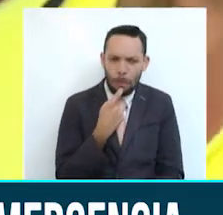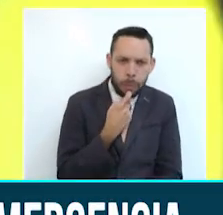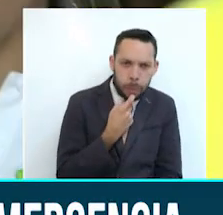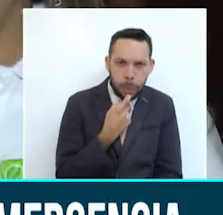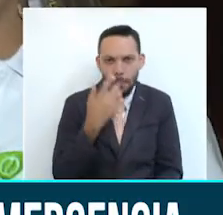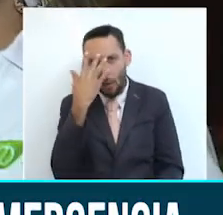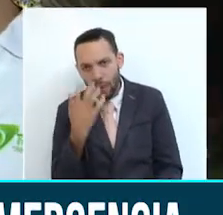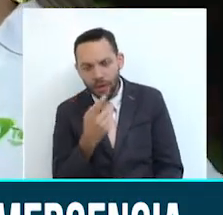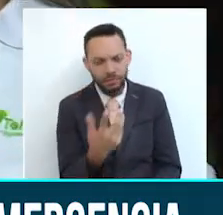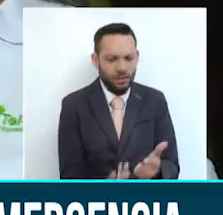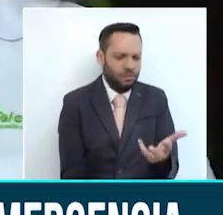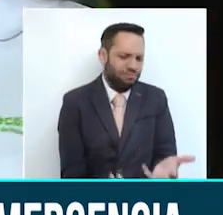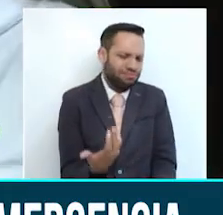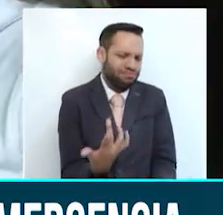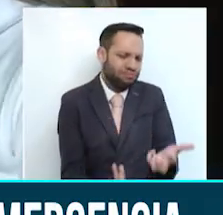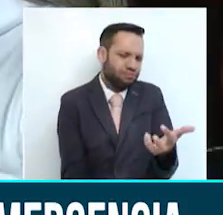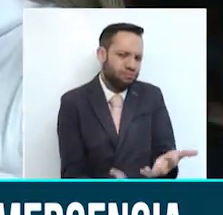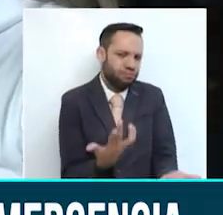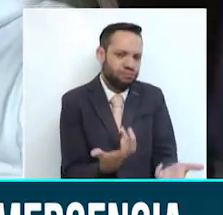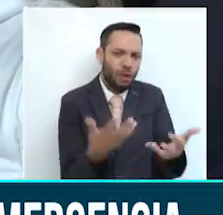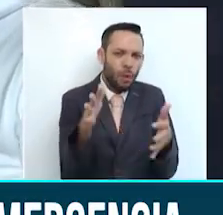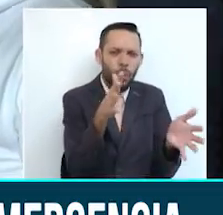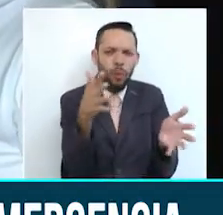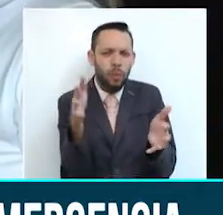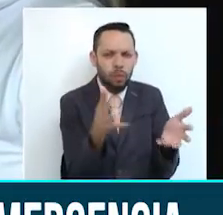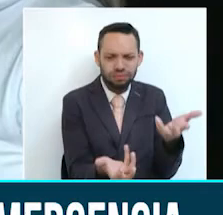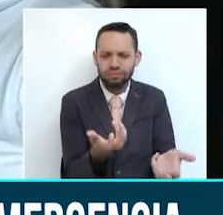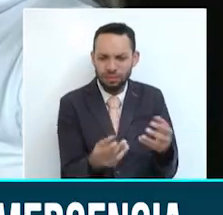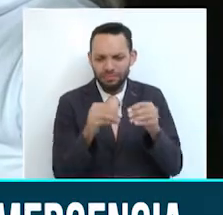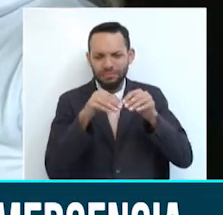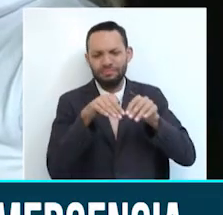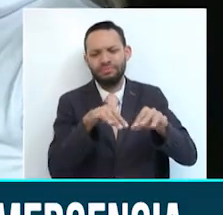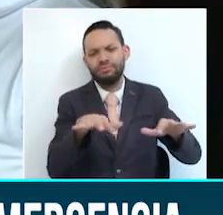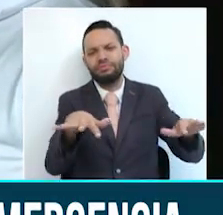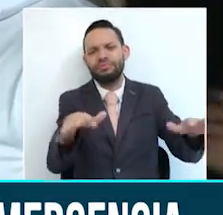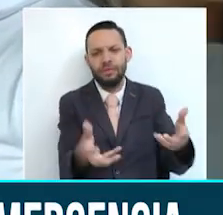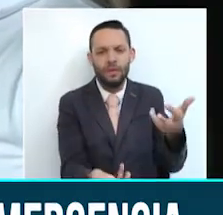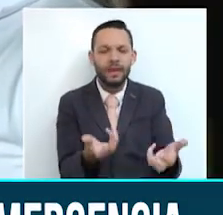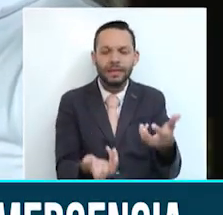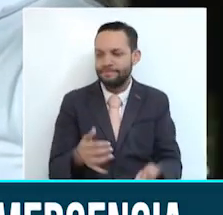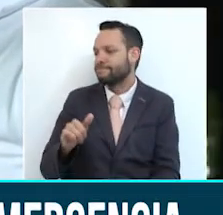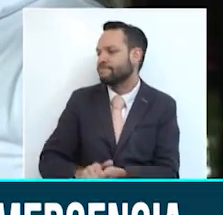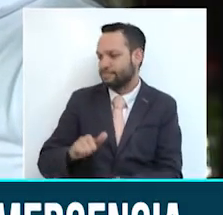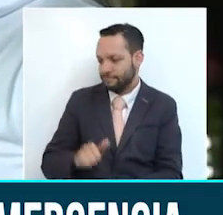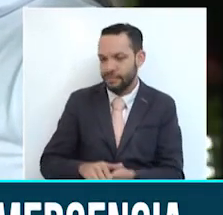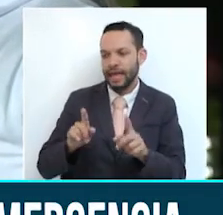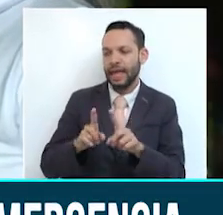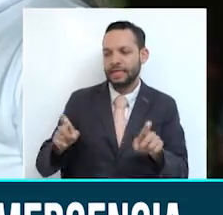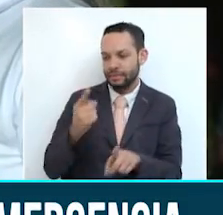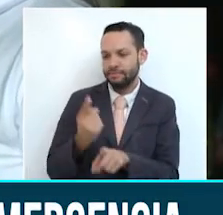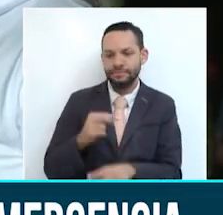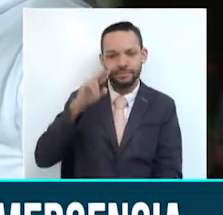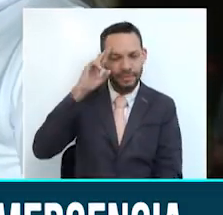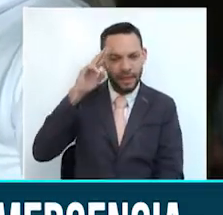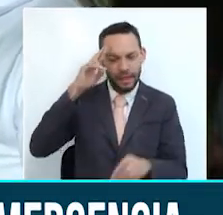a las altas temperaturas, a los vientos fuertes? Sí, obviamente todos esos son temas que ayudan a que el incendio se